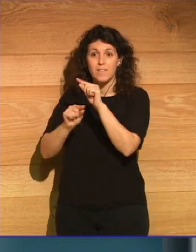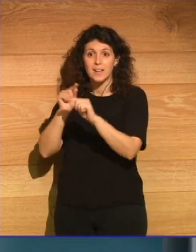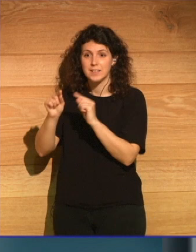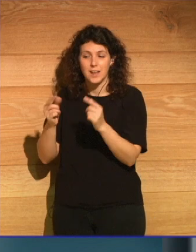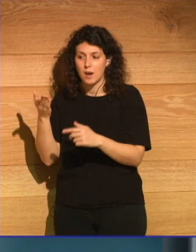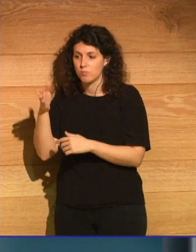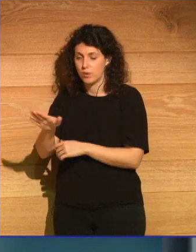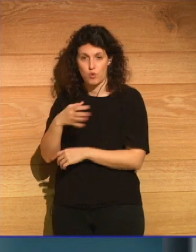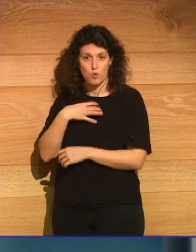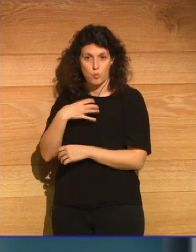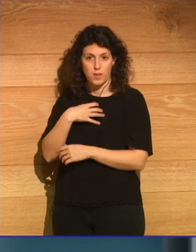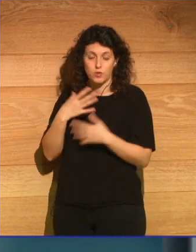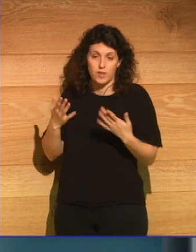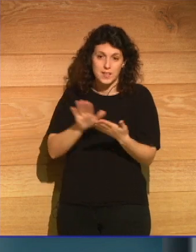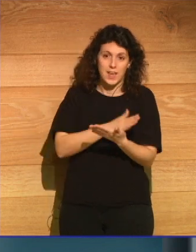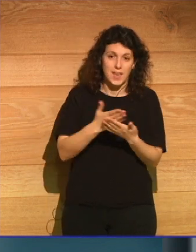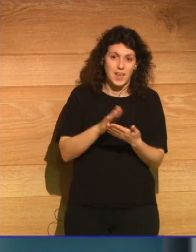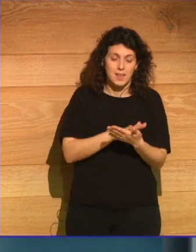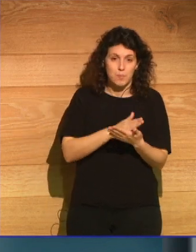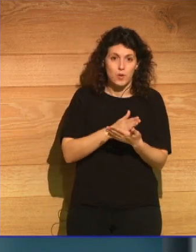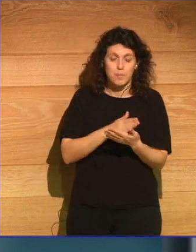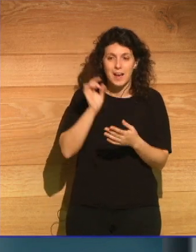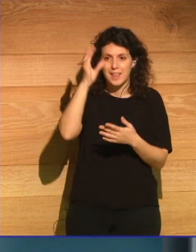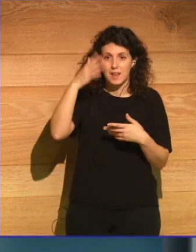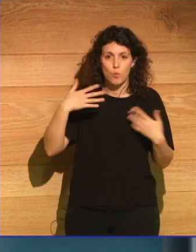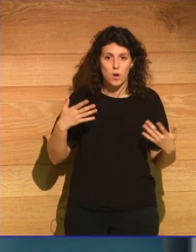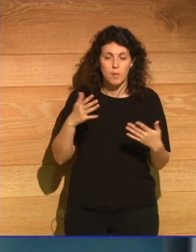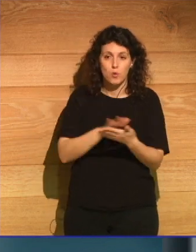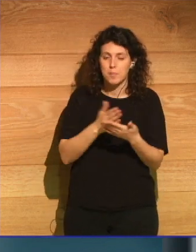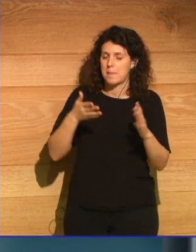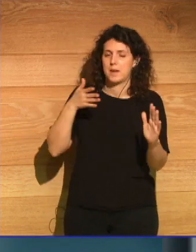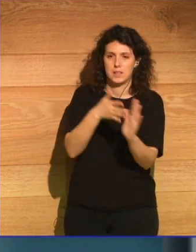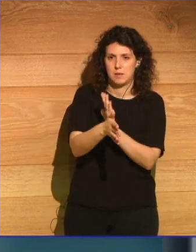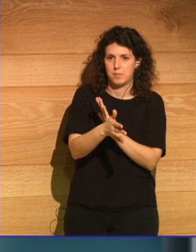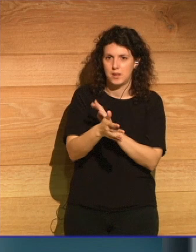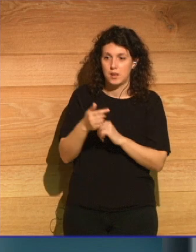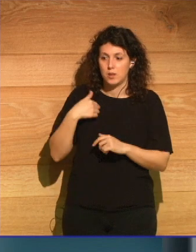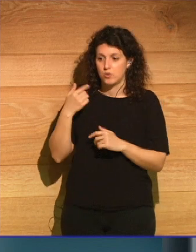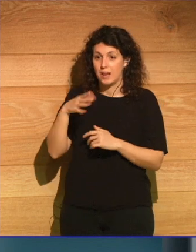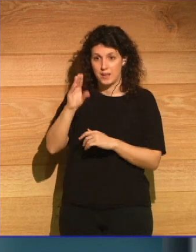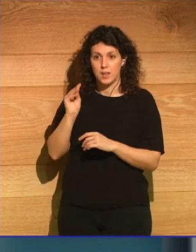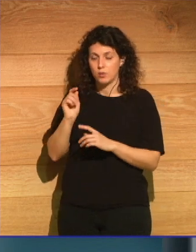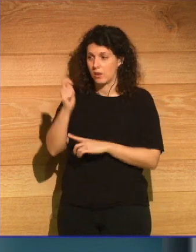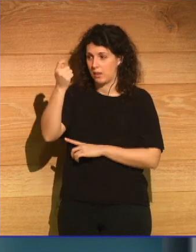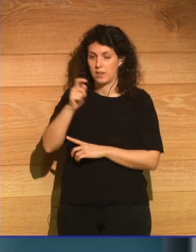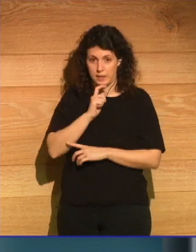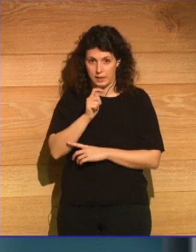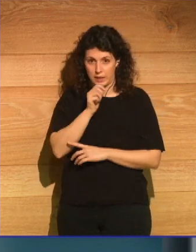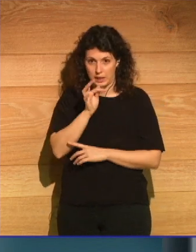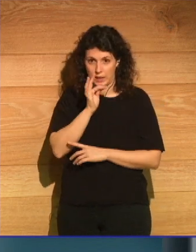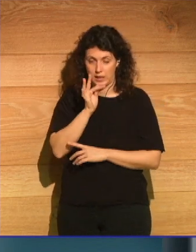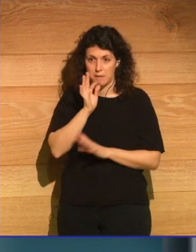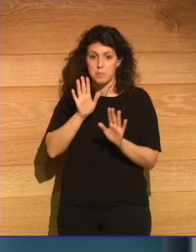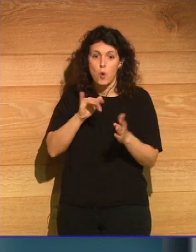puede matar. Su idea es que su poema también durará para siempre. Yo entiendo que todavía no lo ha conseguido, pero es un